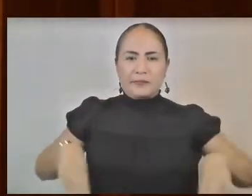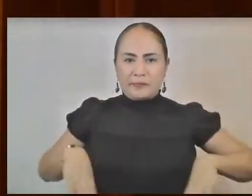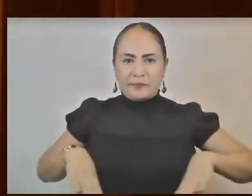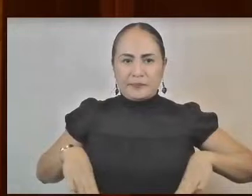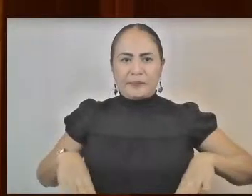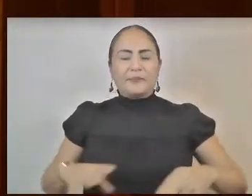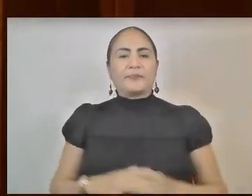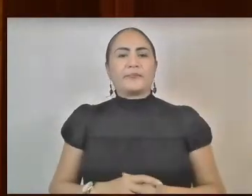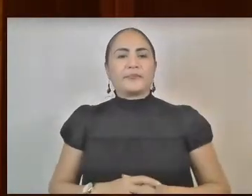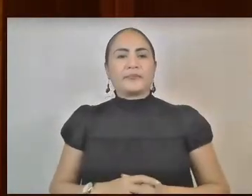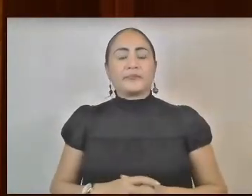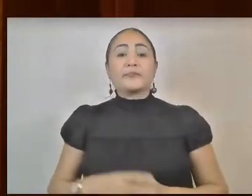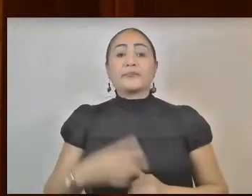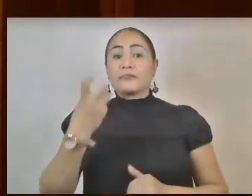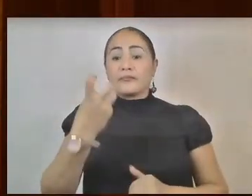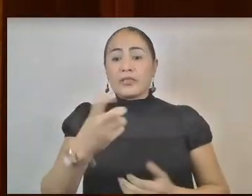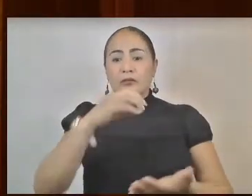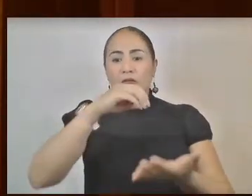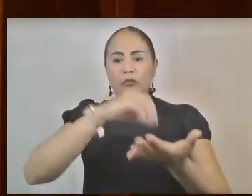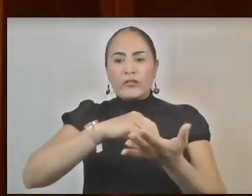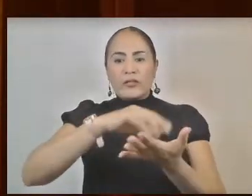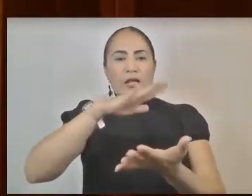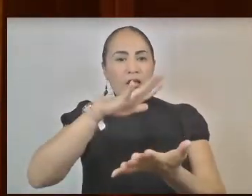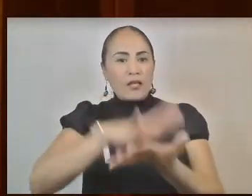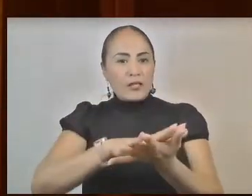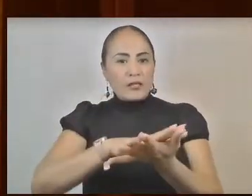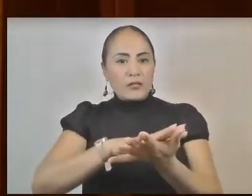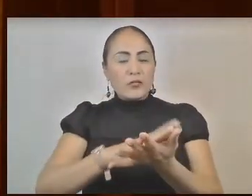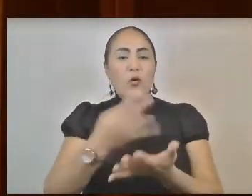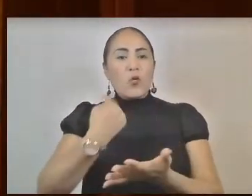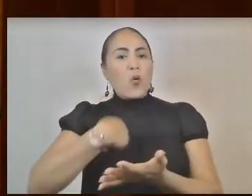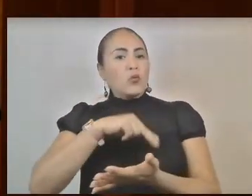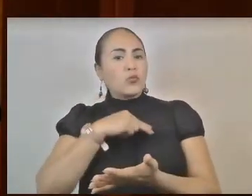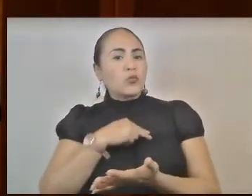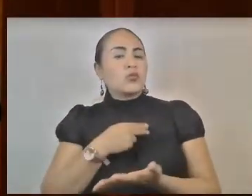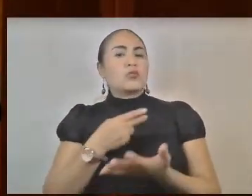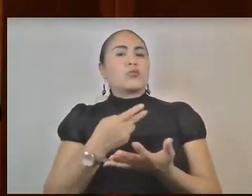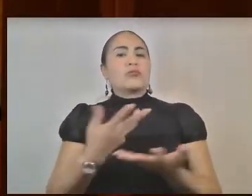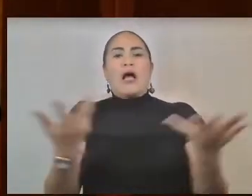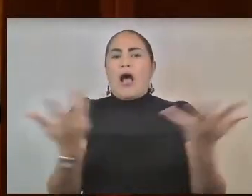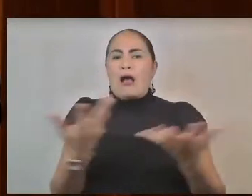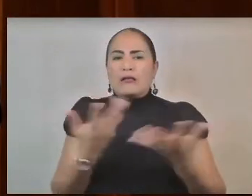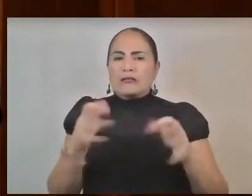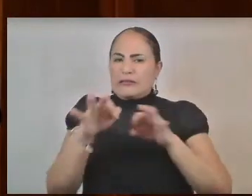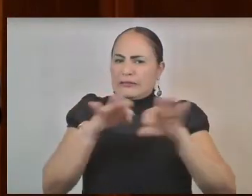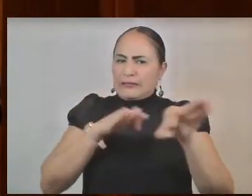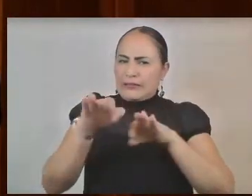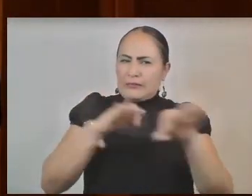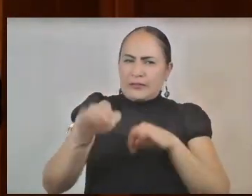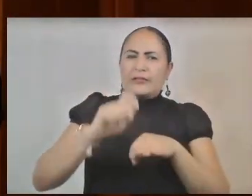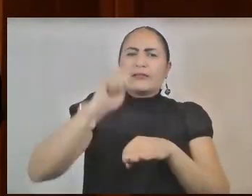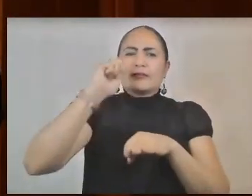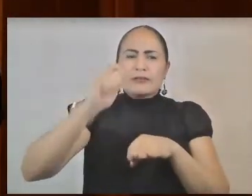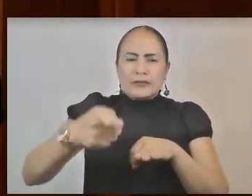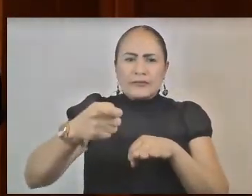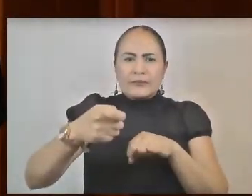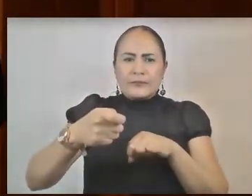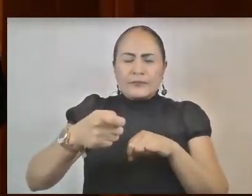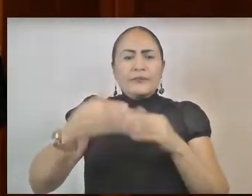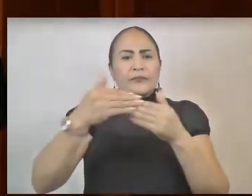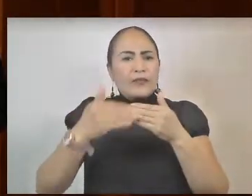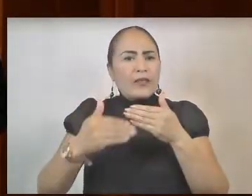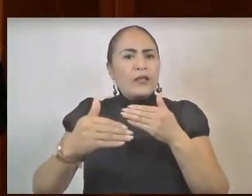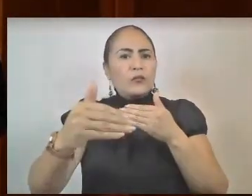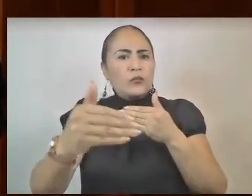el registro de nuestro trabajo será el reflejo de nuestro